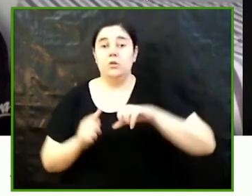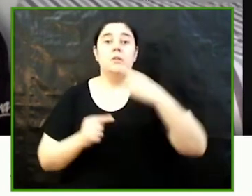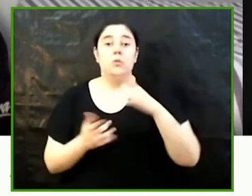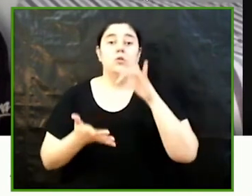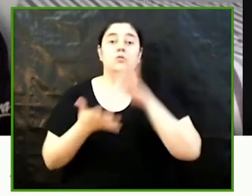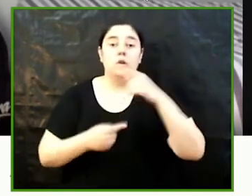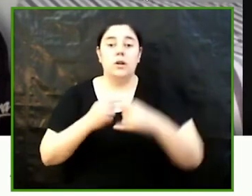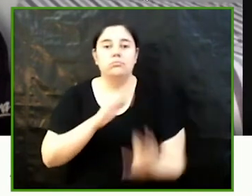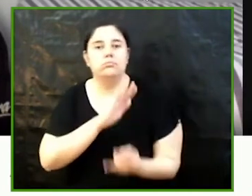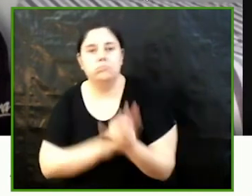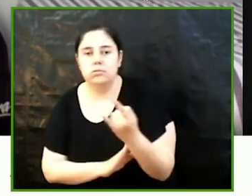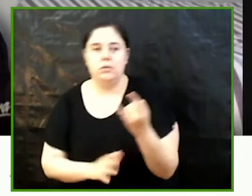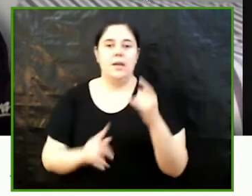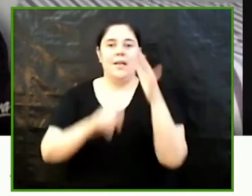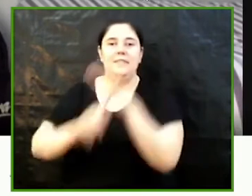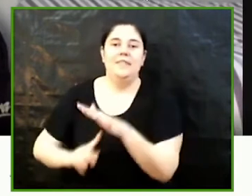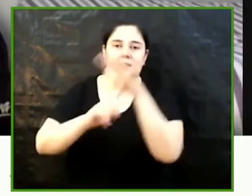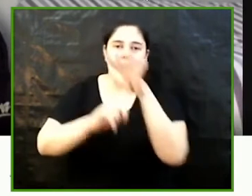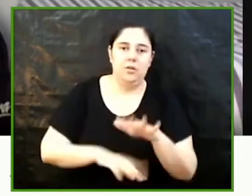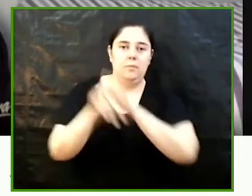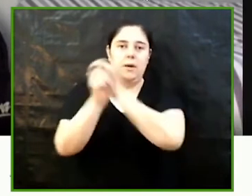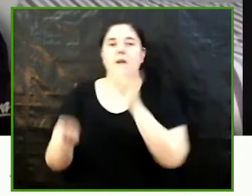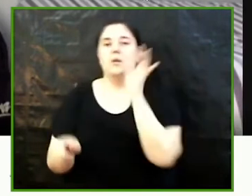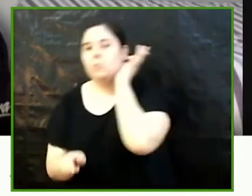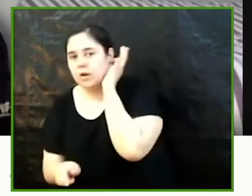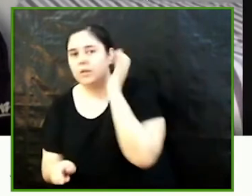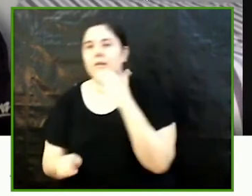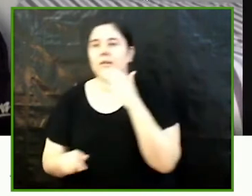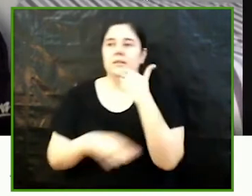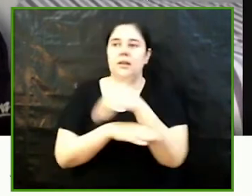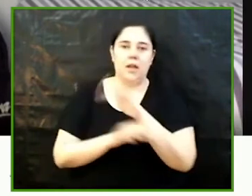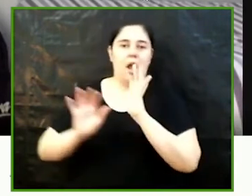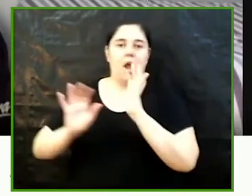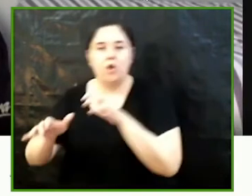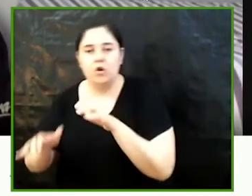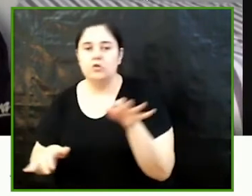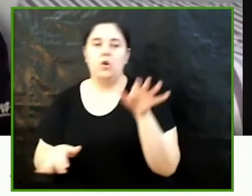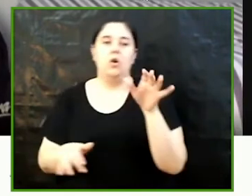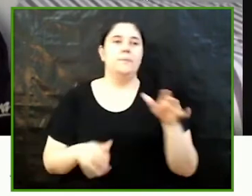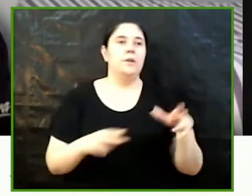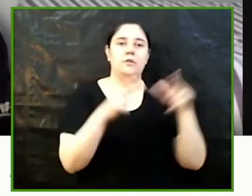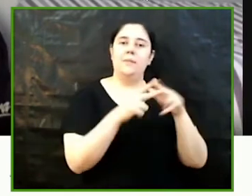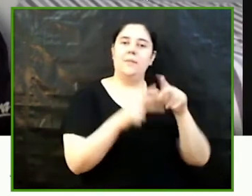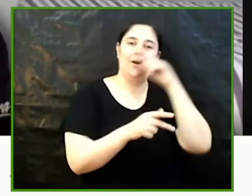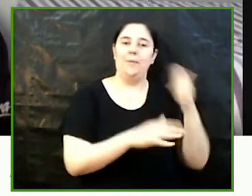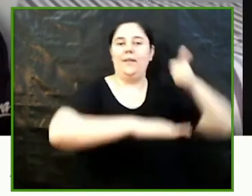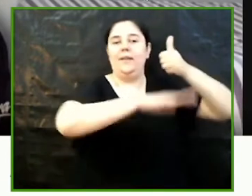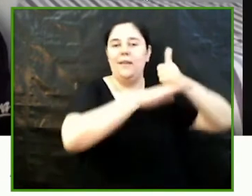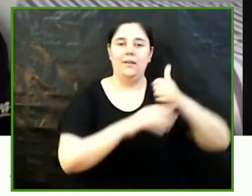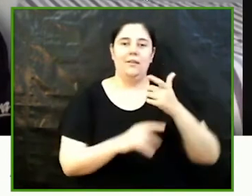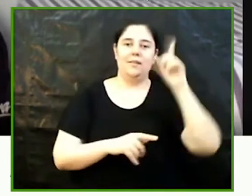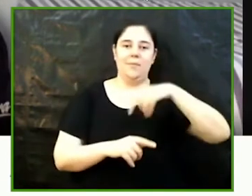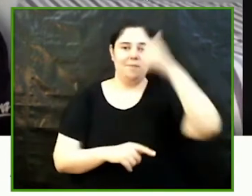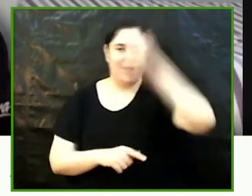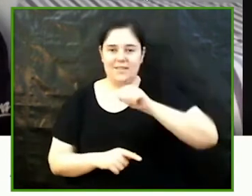y el día a día de las mujeres acoso callejero mayor legitimidad social de los hombres conductas machistas presión por